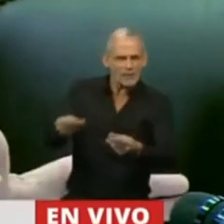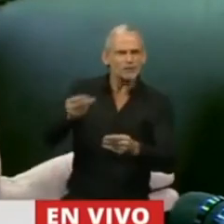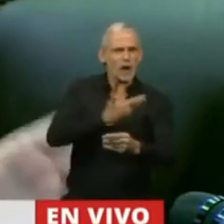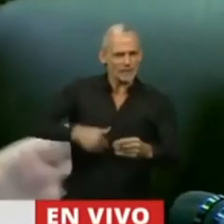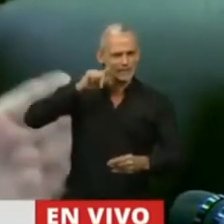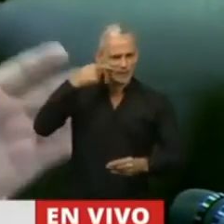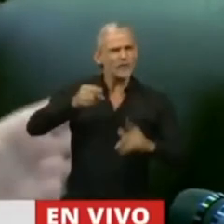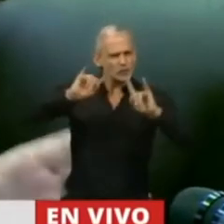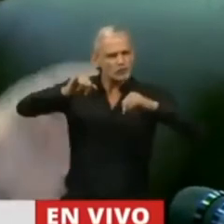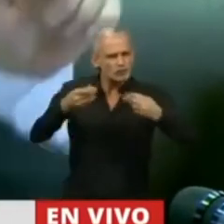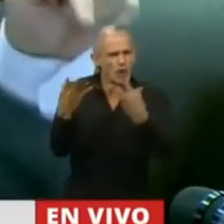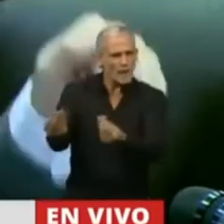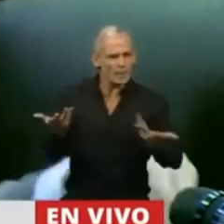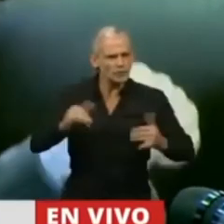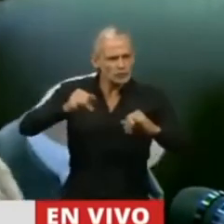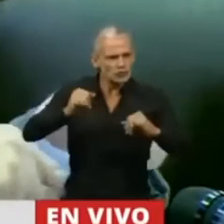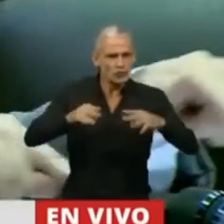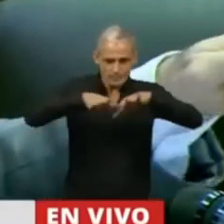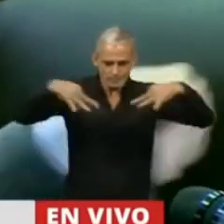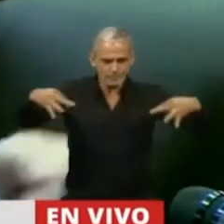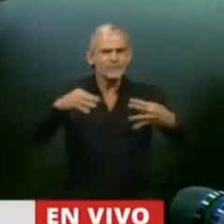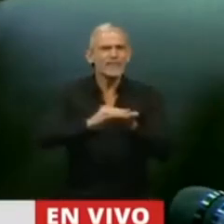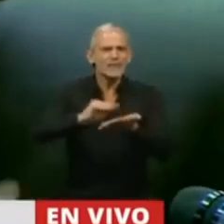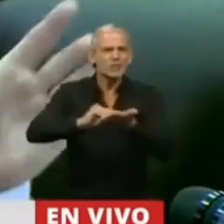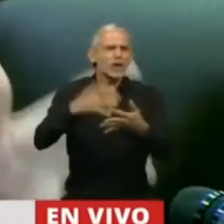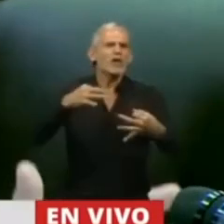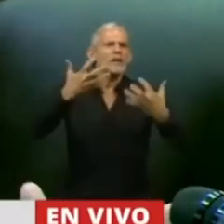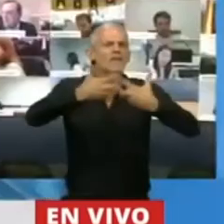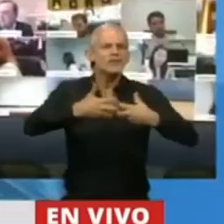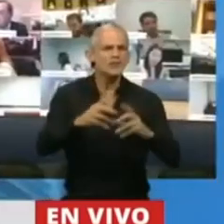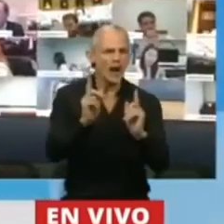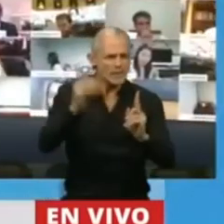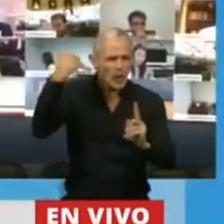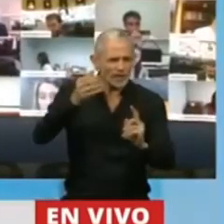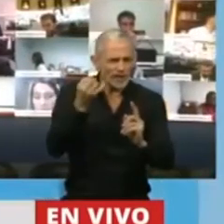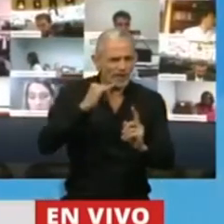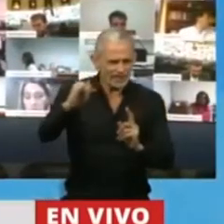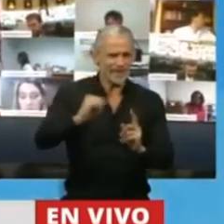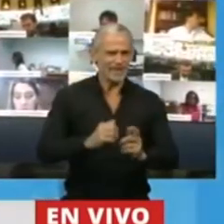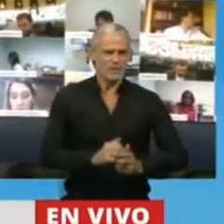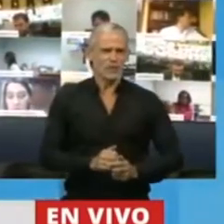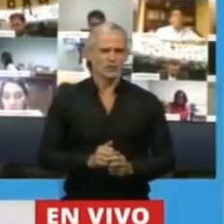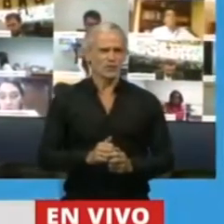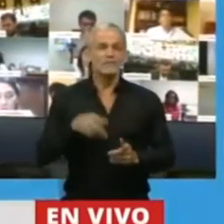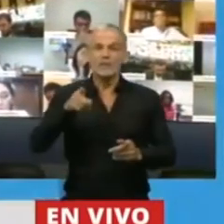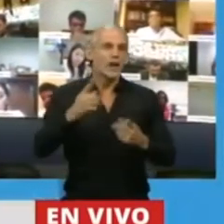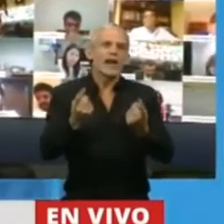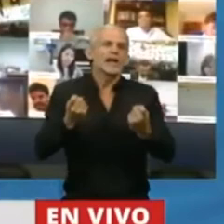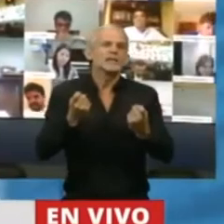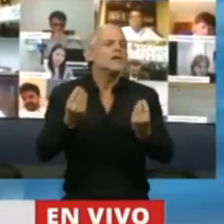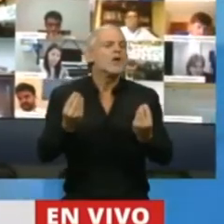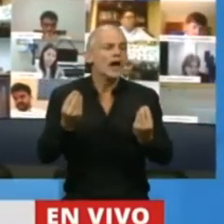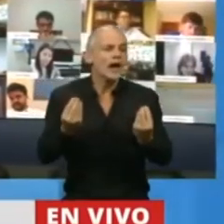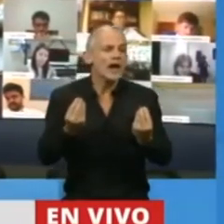Presidente. Queremos seguir apoyando que la Cámara de Representantes funcione como lo dijimos al principio de la sesión. Pero eso necesita